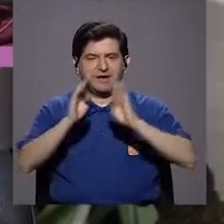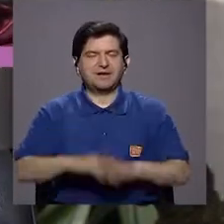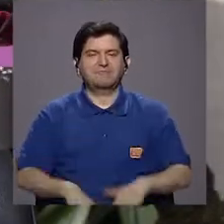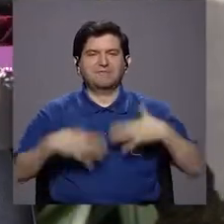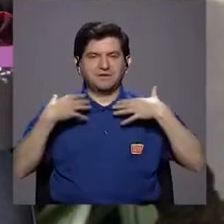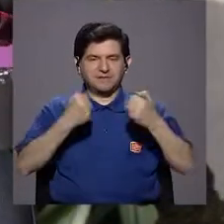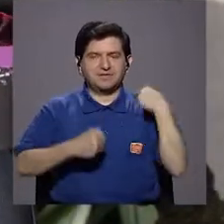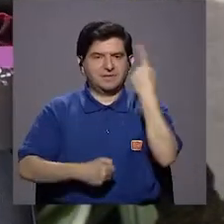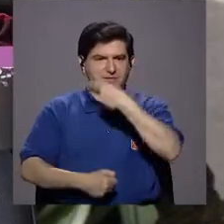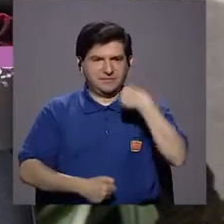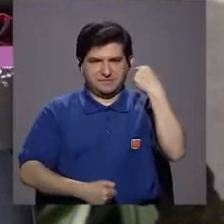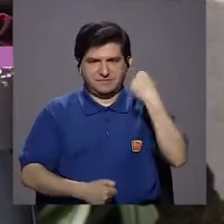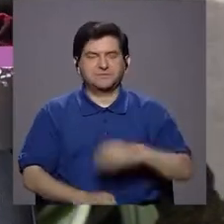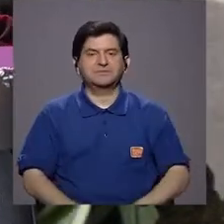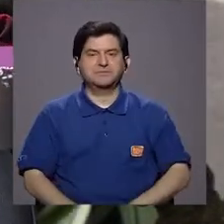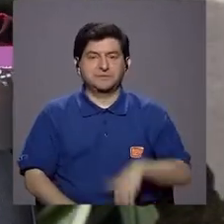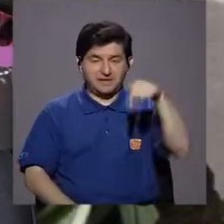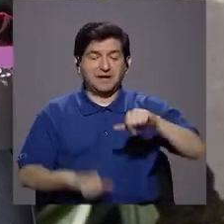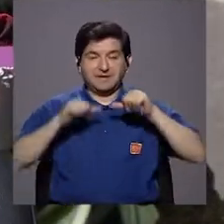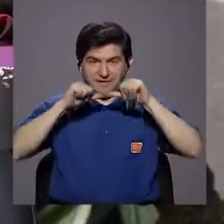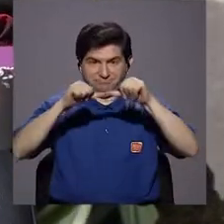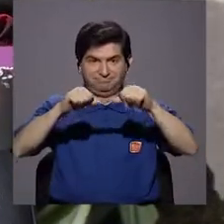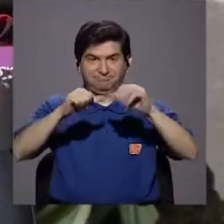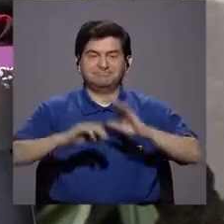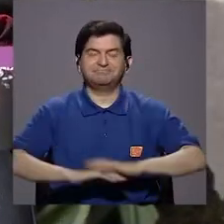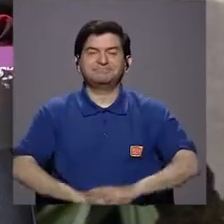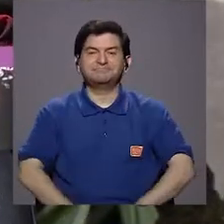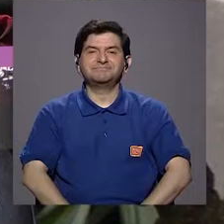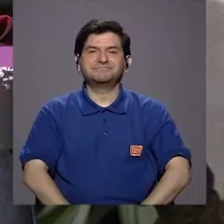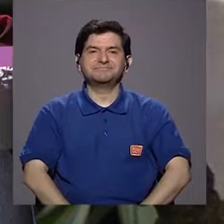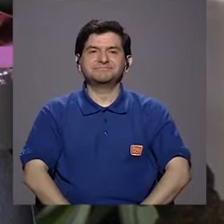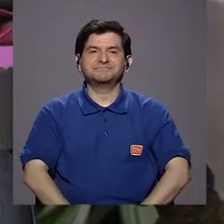Estamos conversando acerca de la salud bocodental. Así que quédese con nosotros.